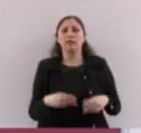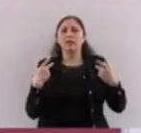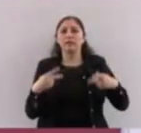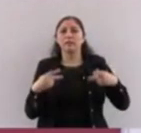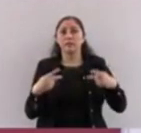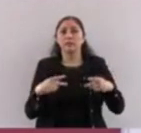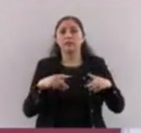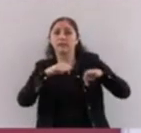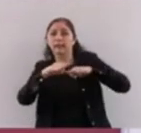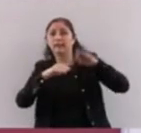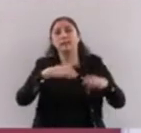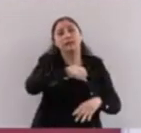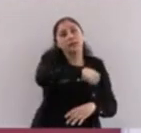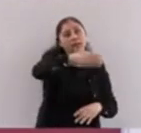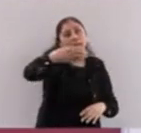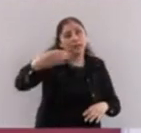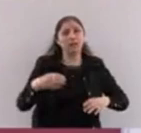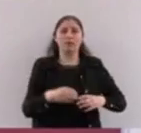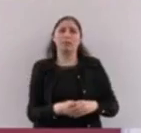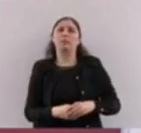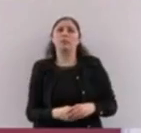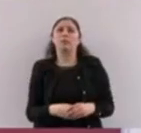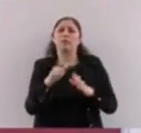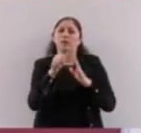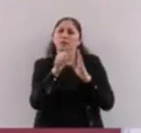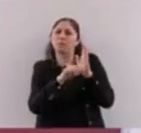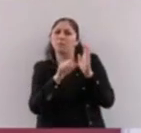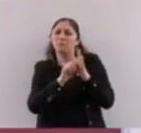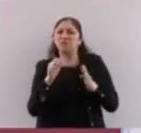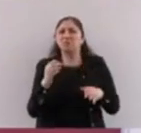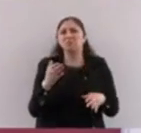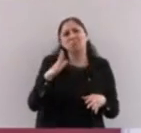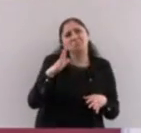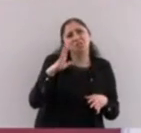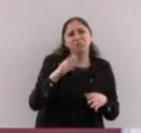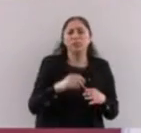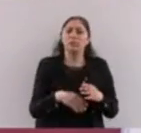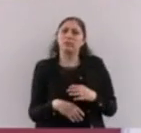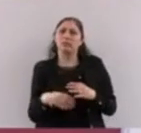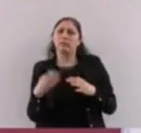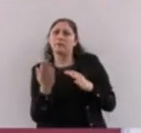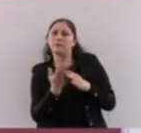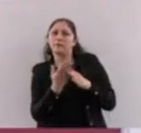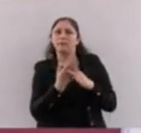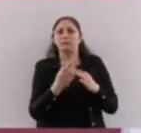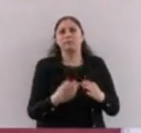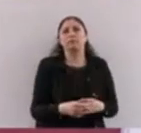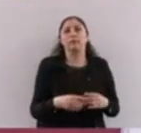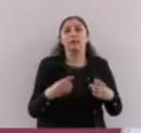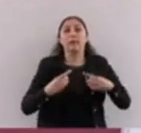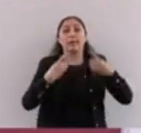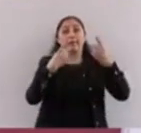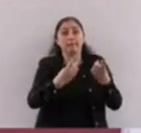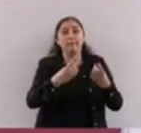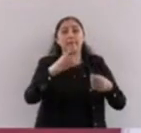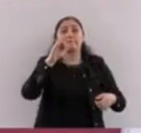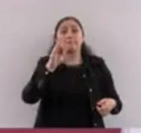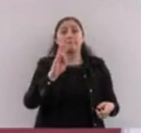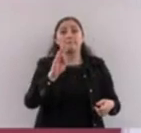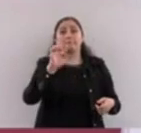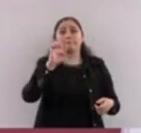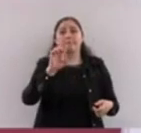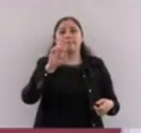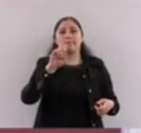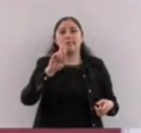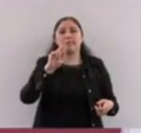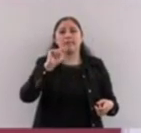campesinas hace como mes y medio. A todos les vamos a dar fertilizante, a